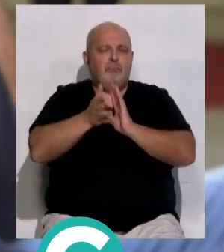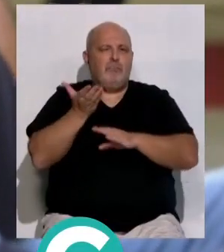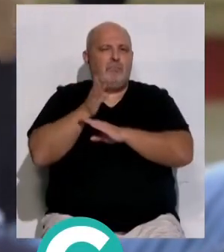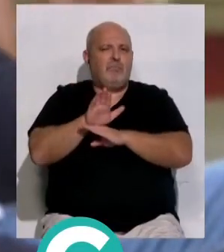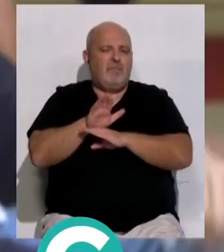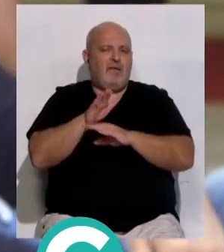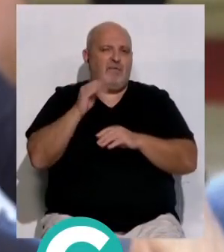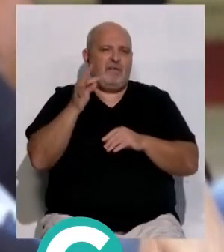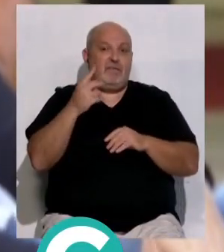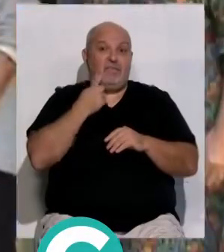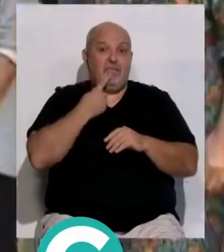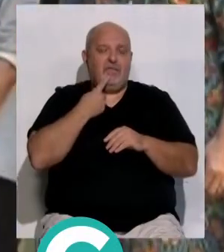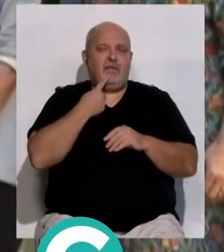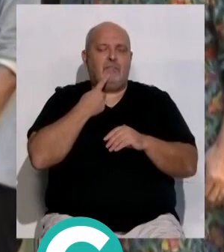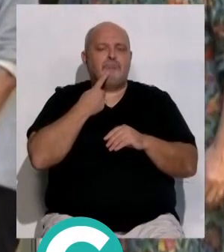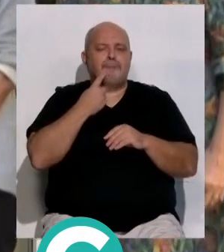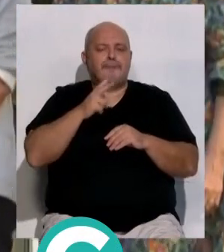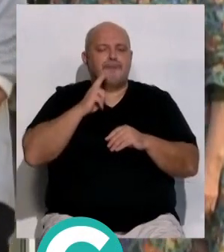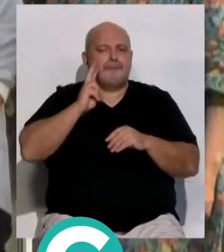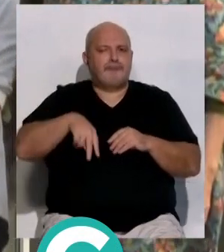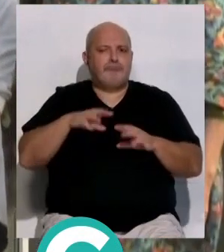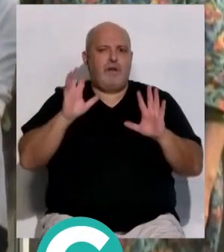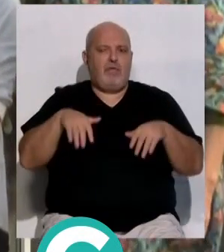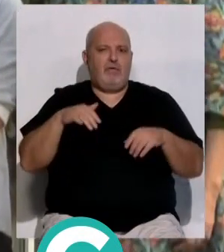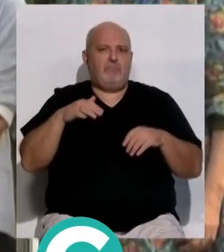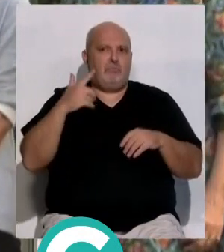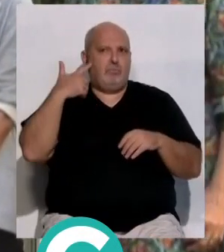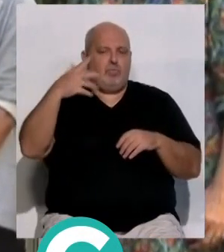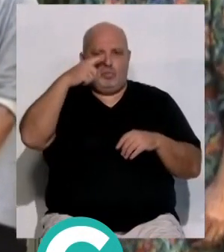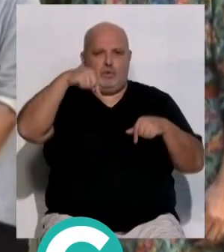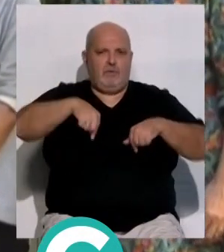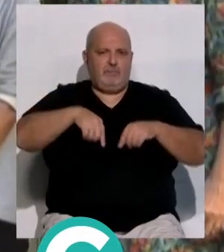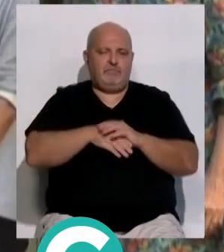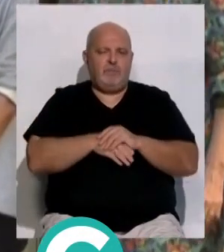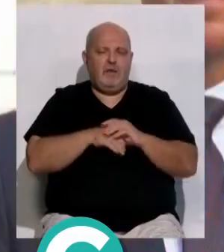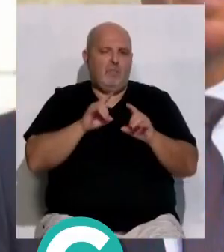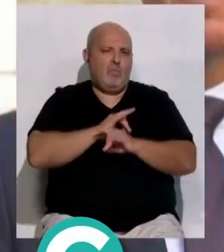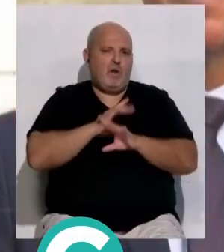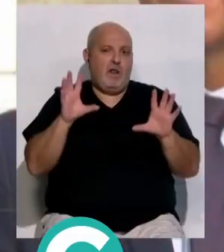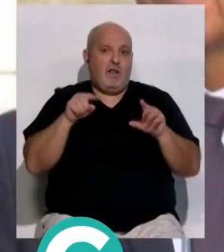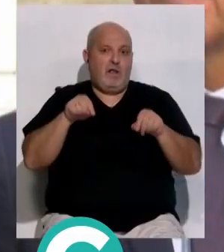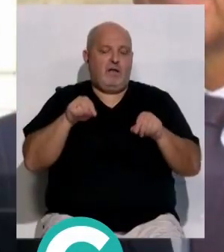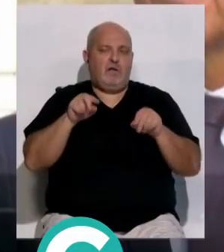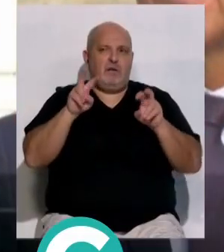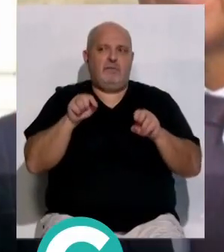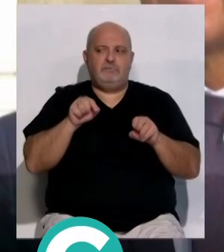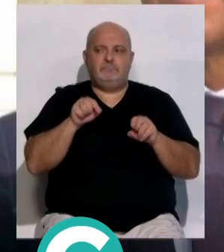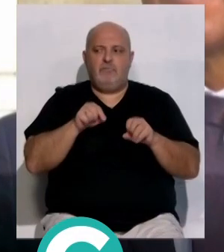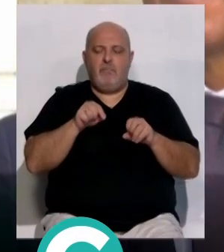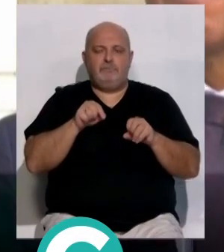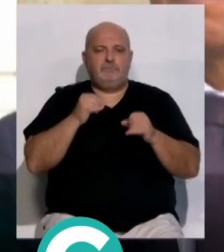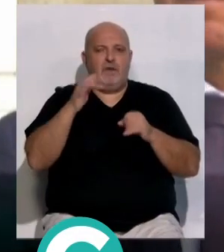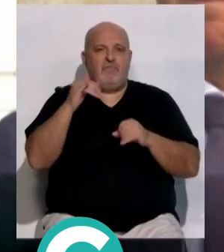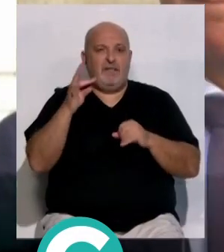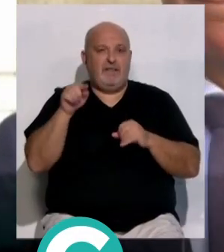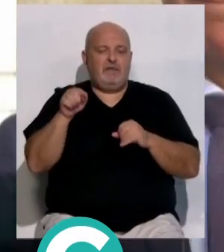presentación del FIT asegurando que reafirma la ciudad como referente cultural dejar muy claro dejar que este este